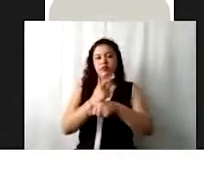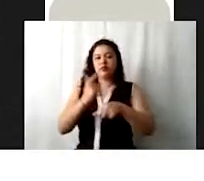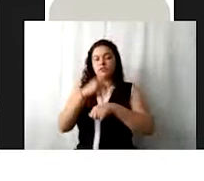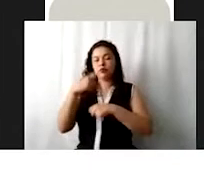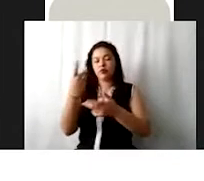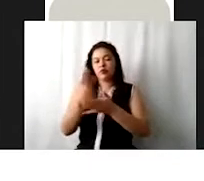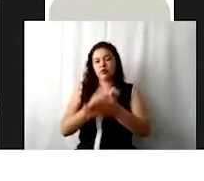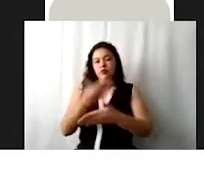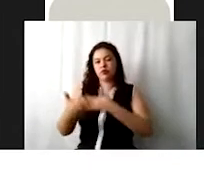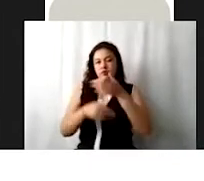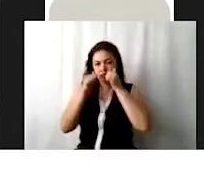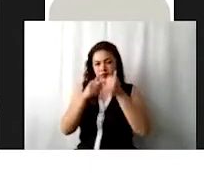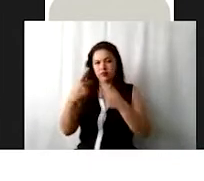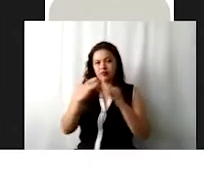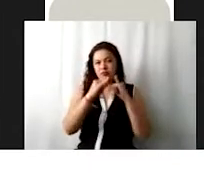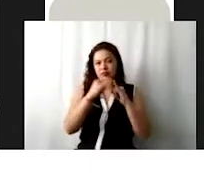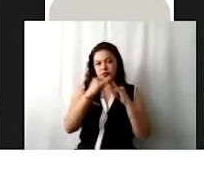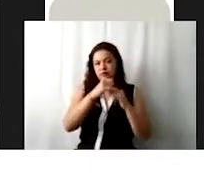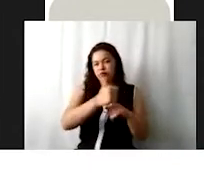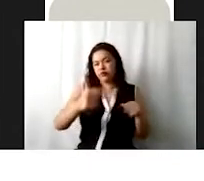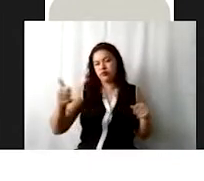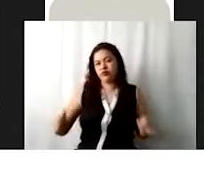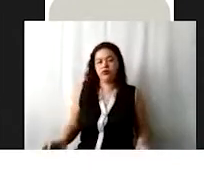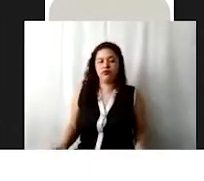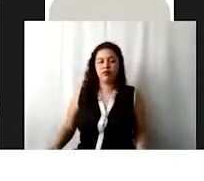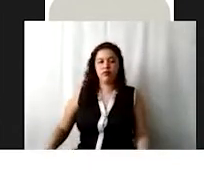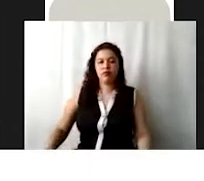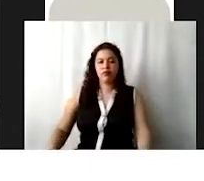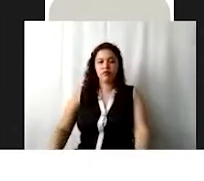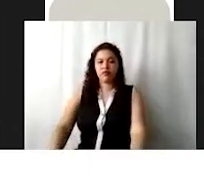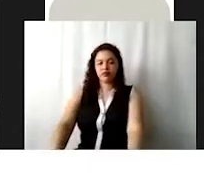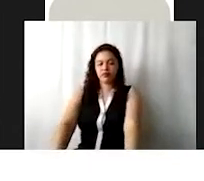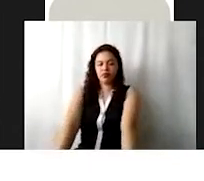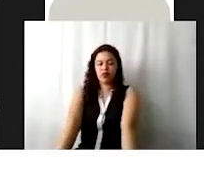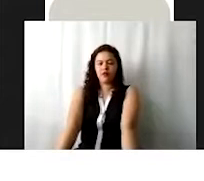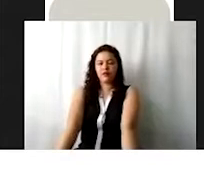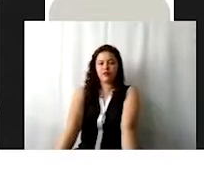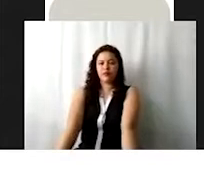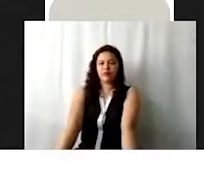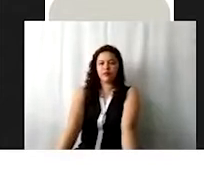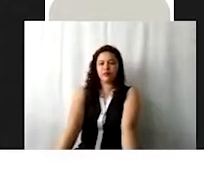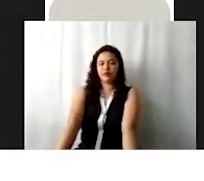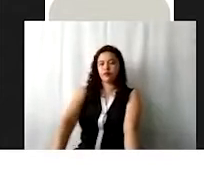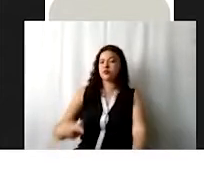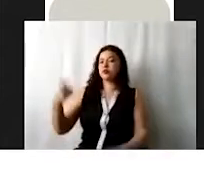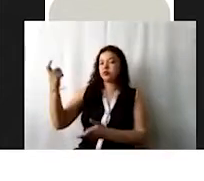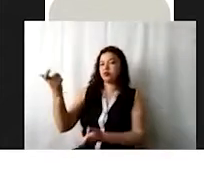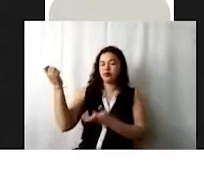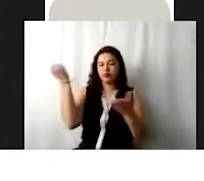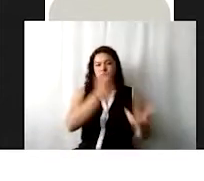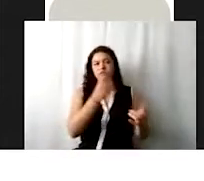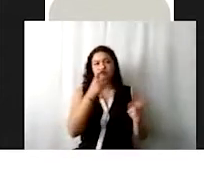asistencial de cada institución. A excepción de las donatarias que su objeto específicamente